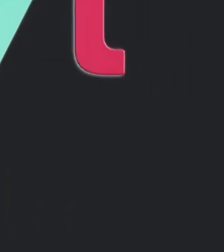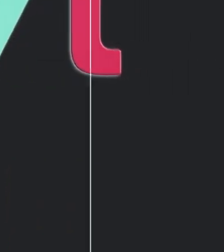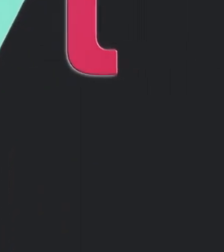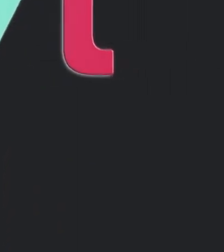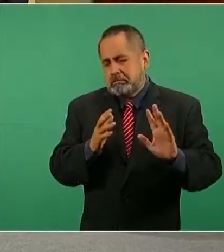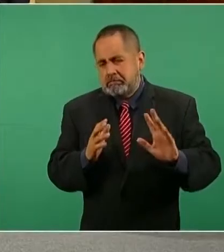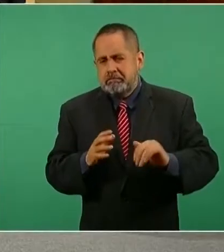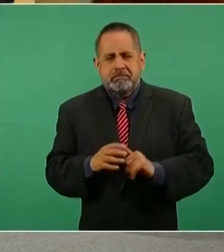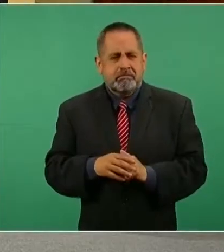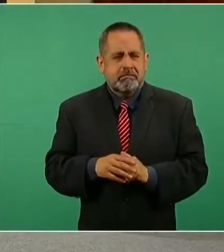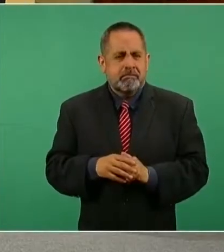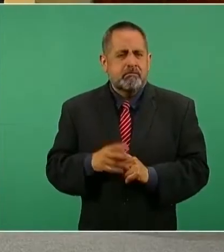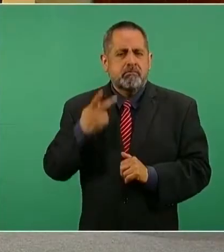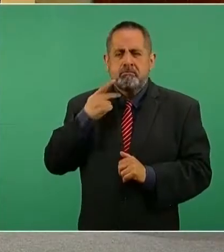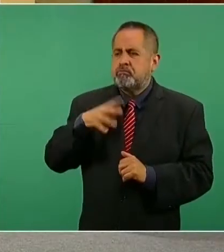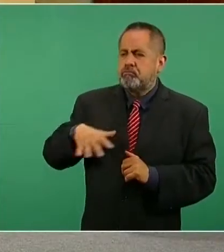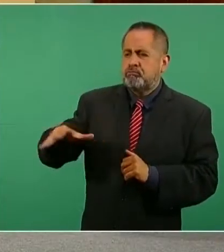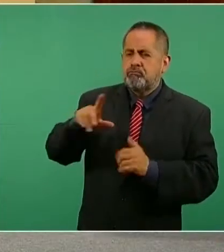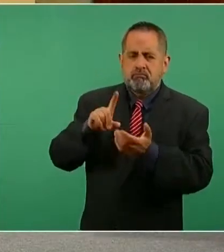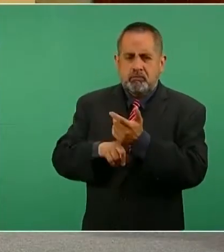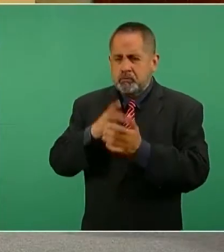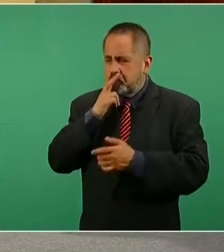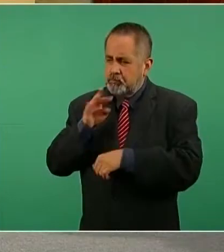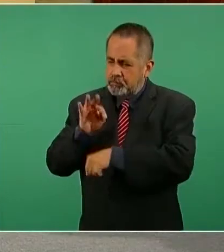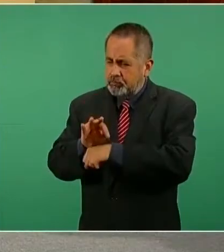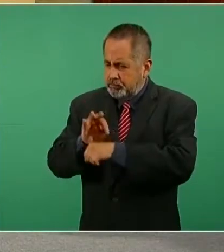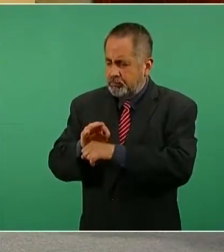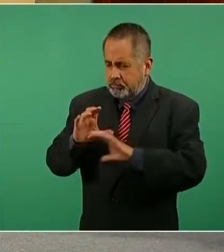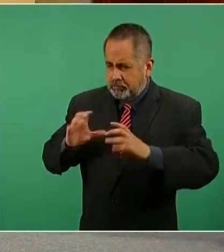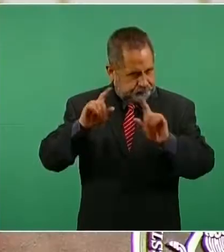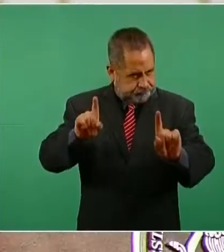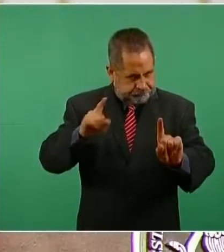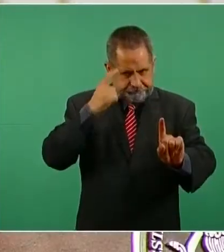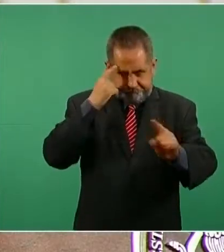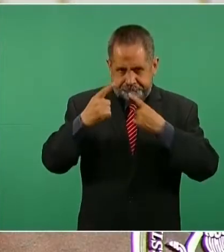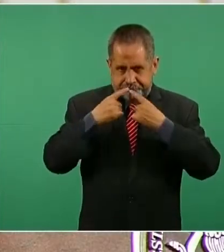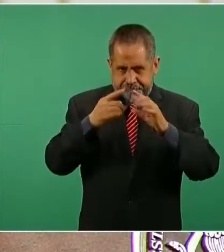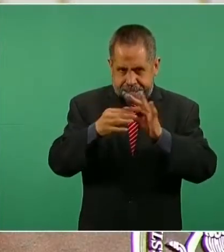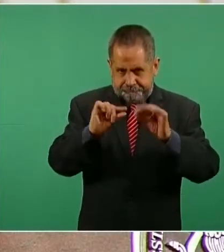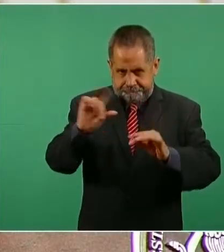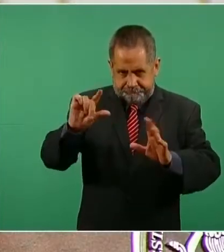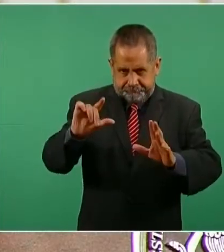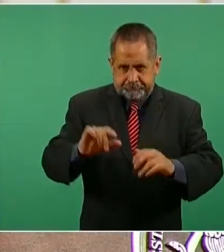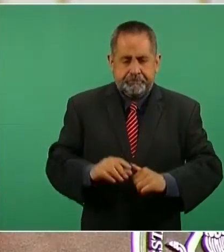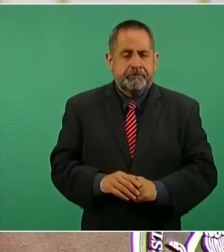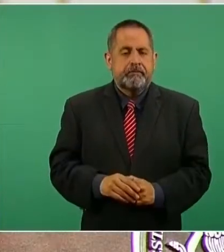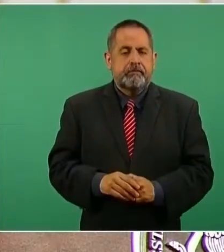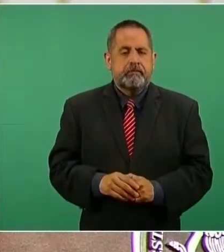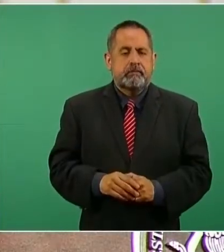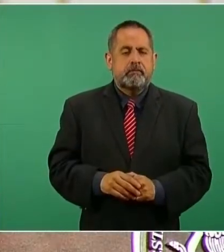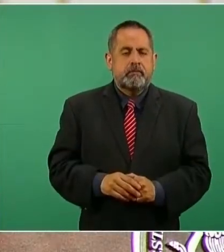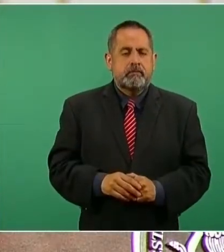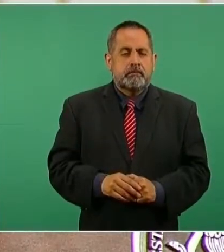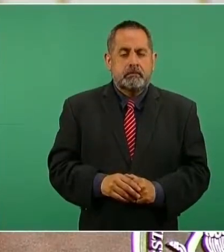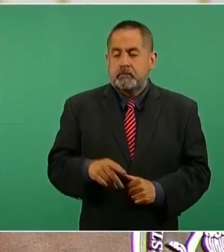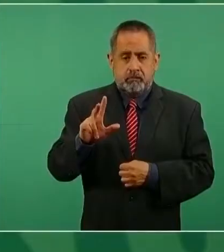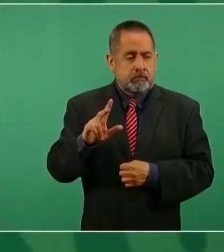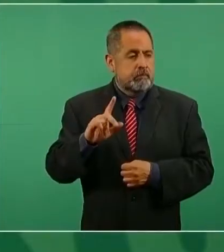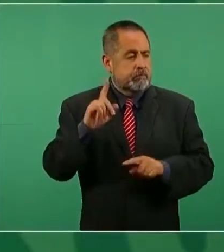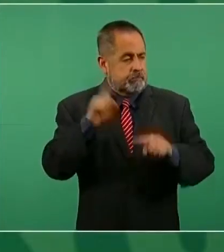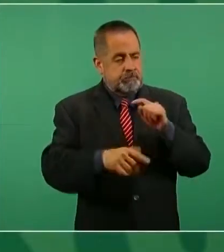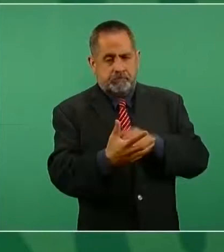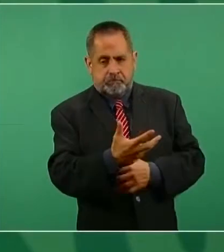Música Luego de agradecer al Senado de la República la aprobación de la reforma a ley de la industria eléctrica,